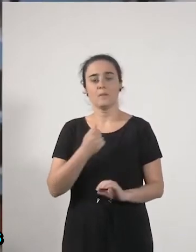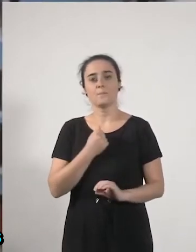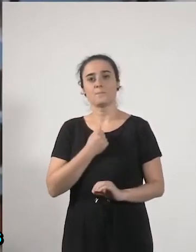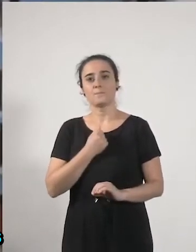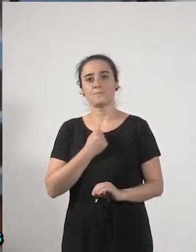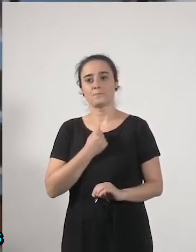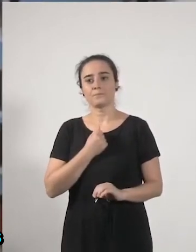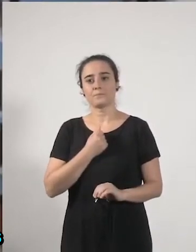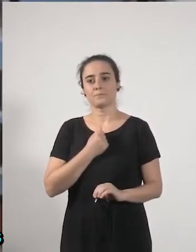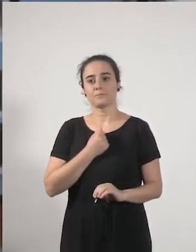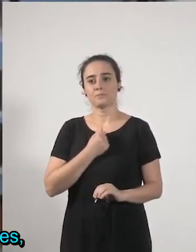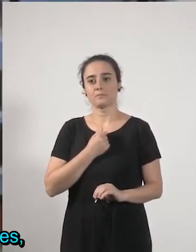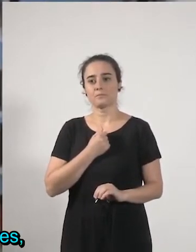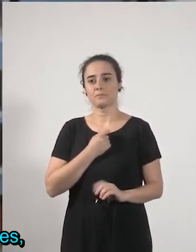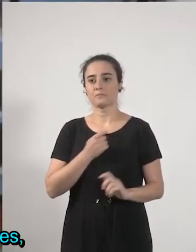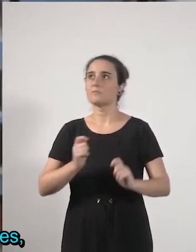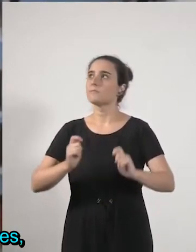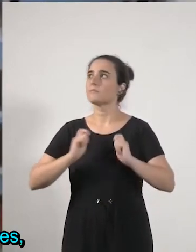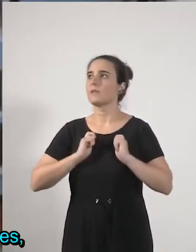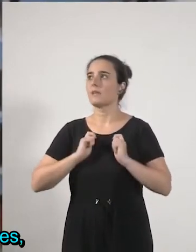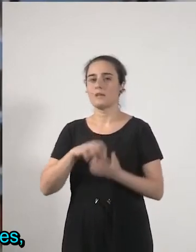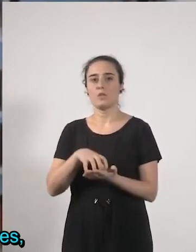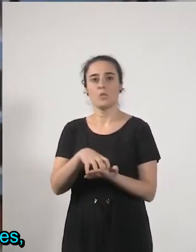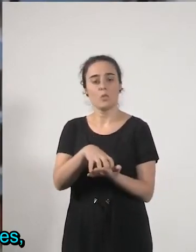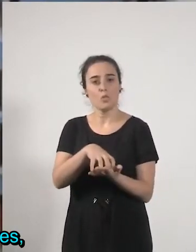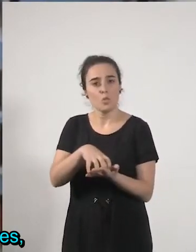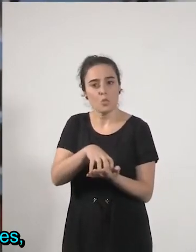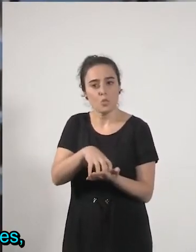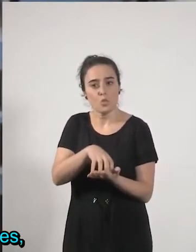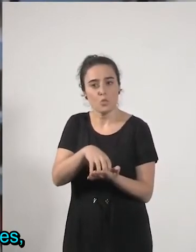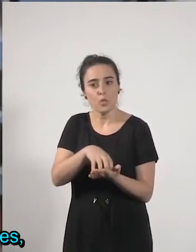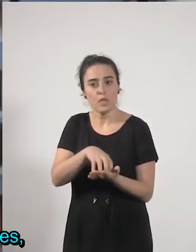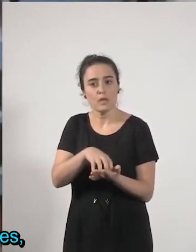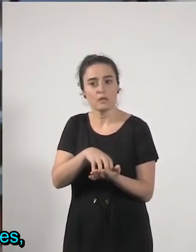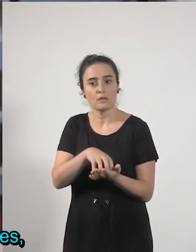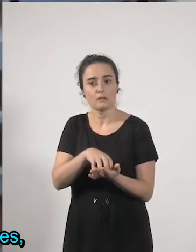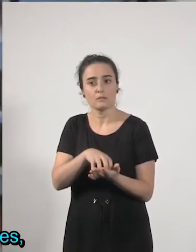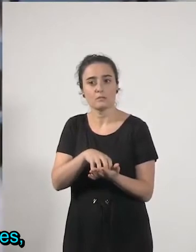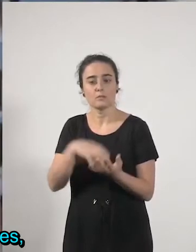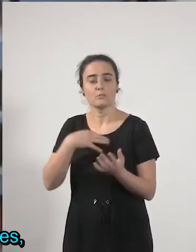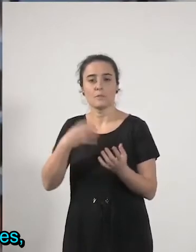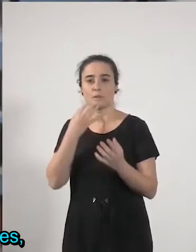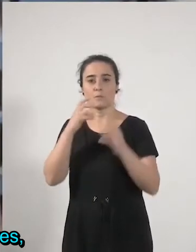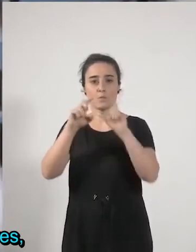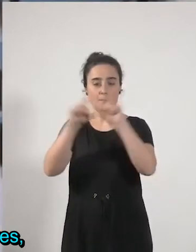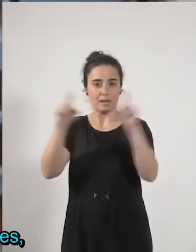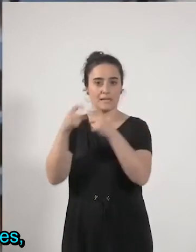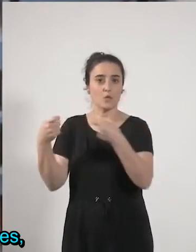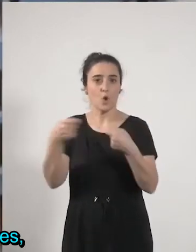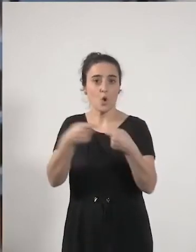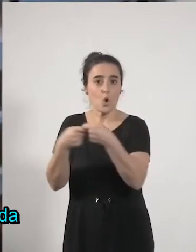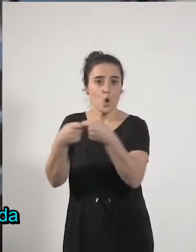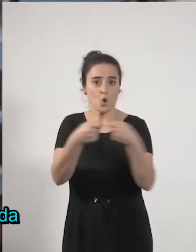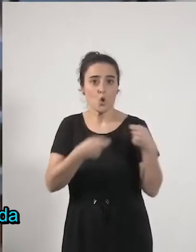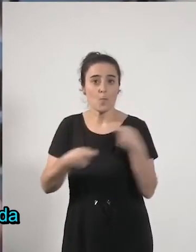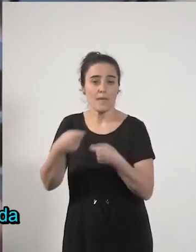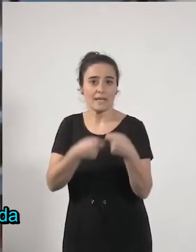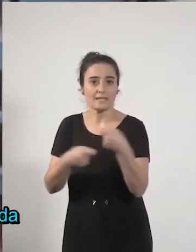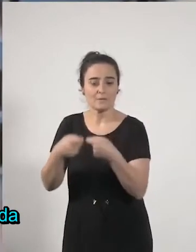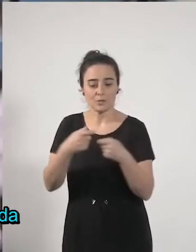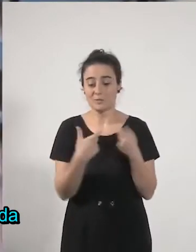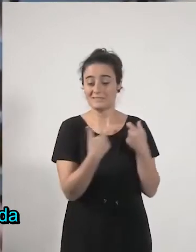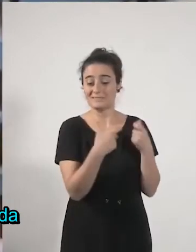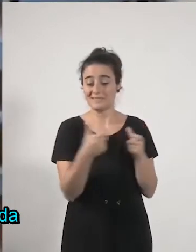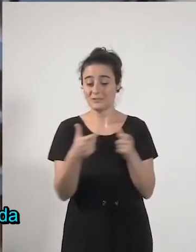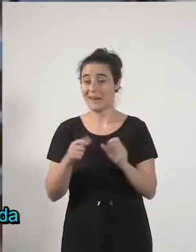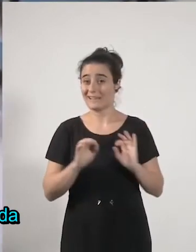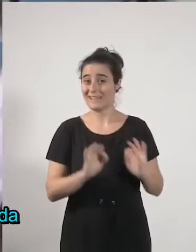dudas que también entren empresas cooperativas etcétera en esos sectores porque puede ser una